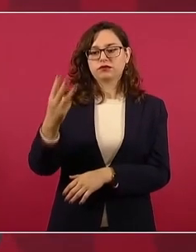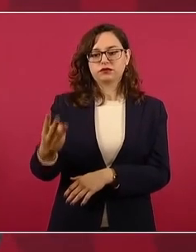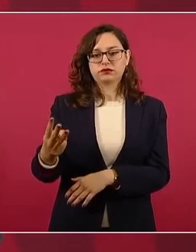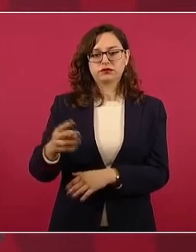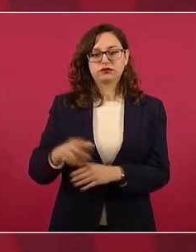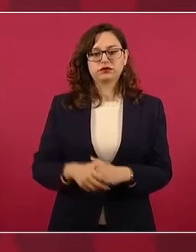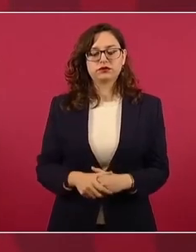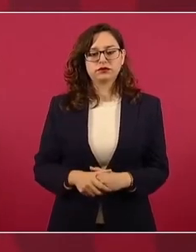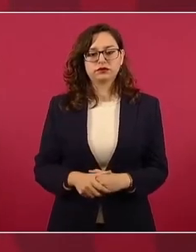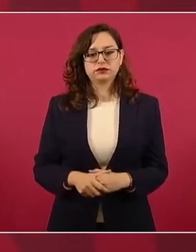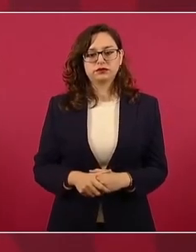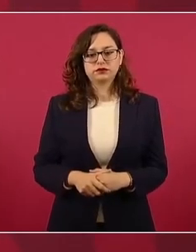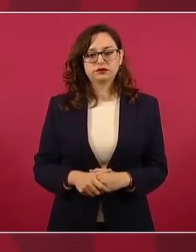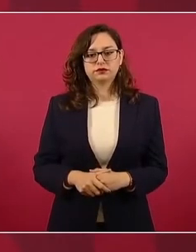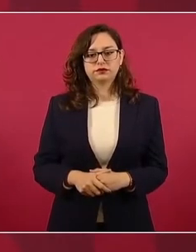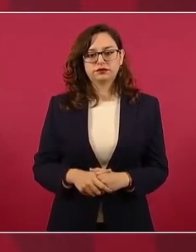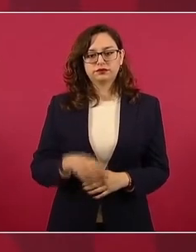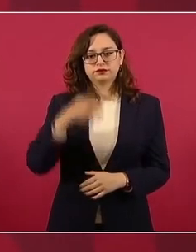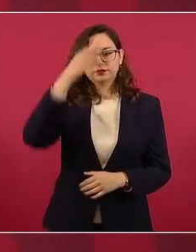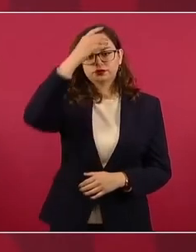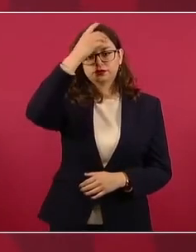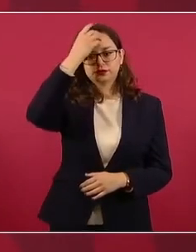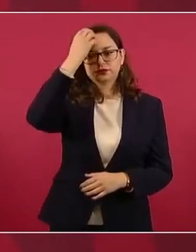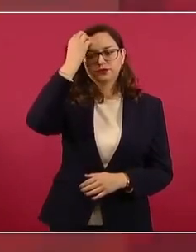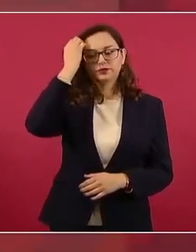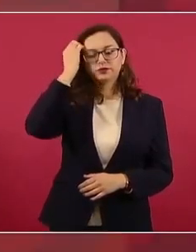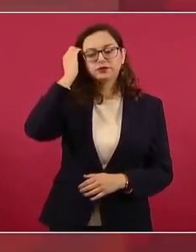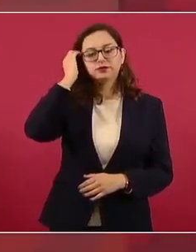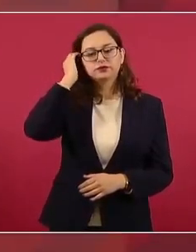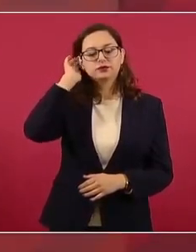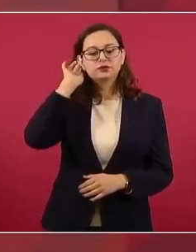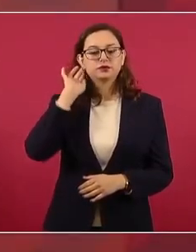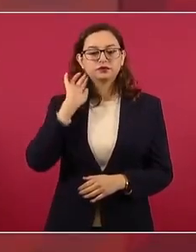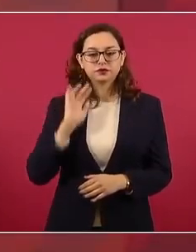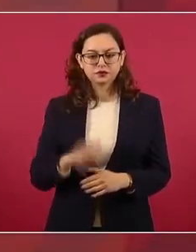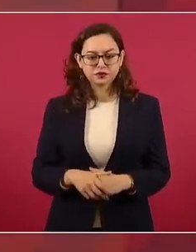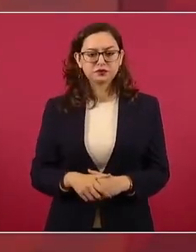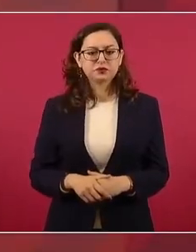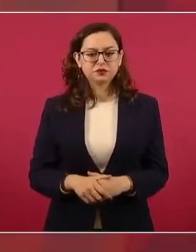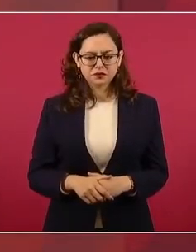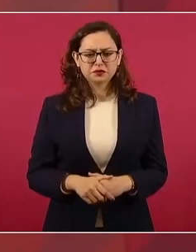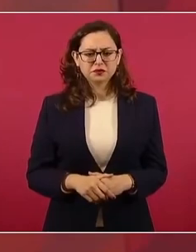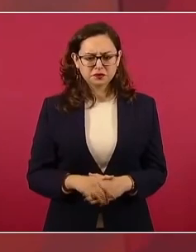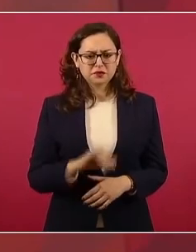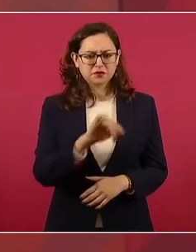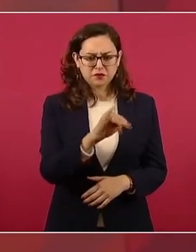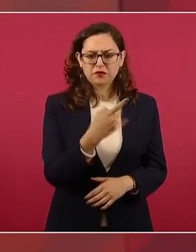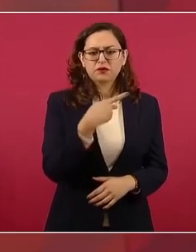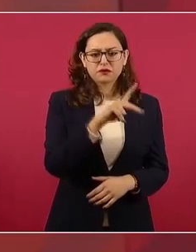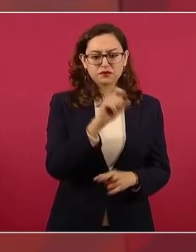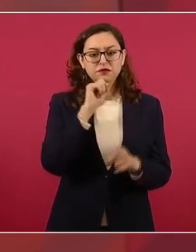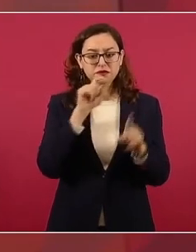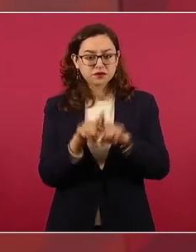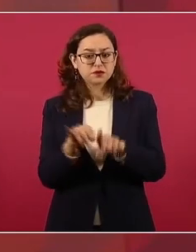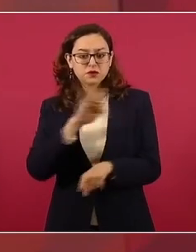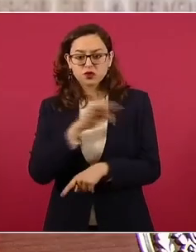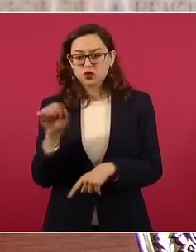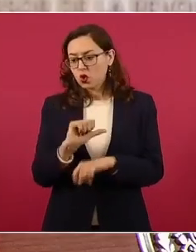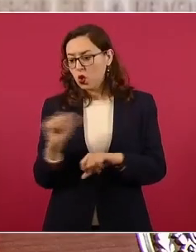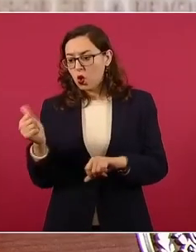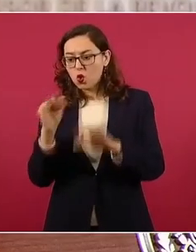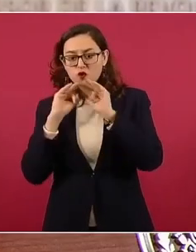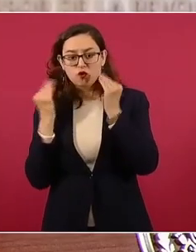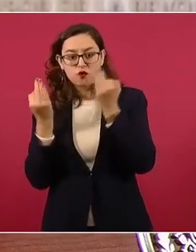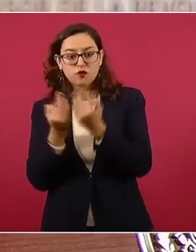Sí, pero se optó también por otro procedimiento. ¿Ya se llevó a tribunales este argumento de